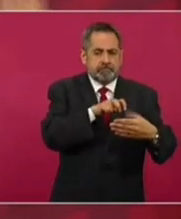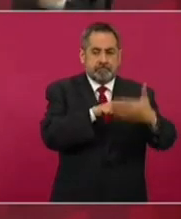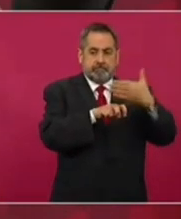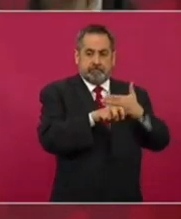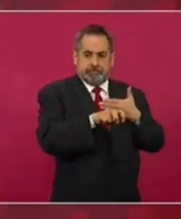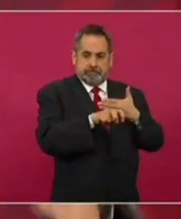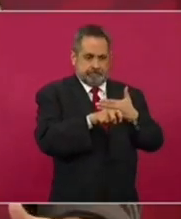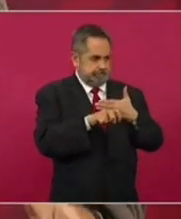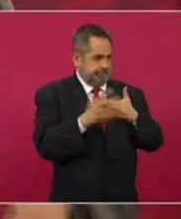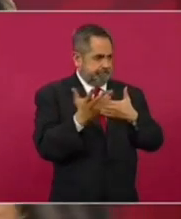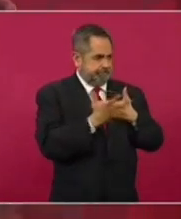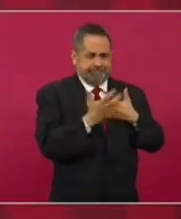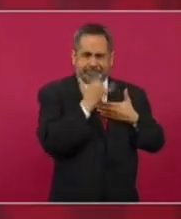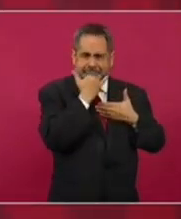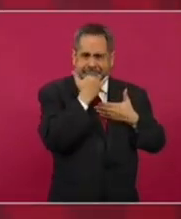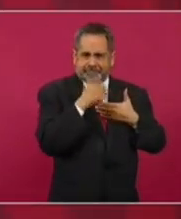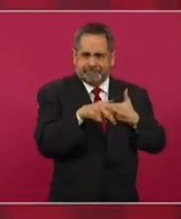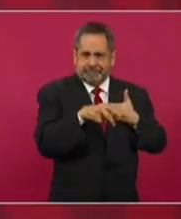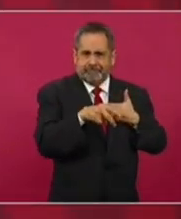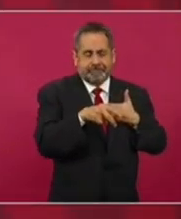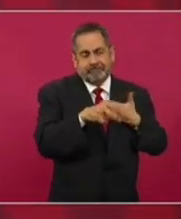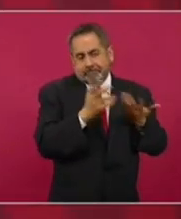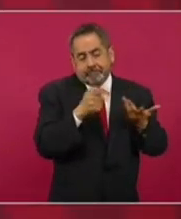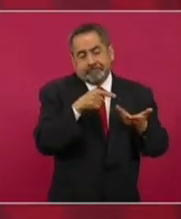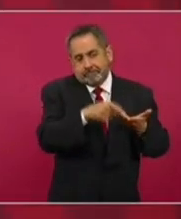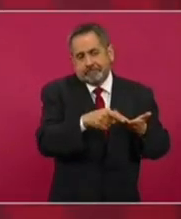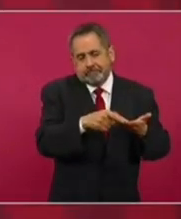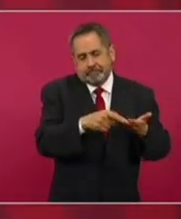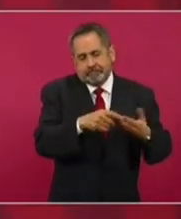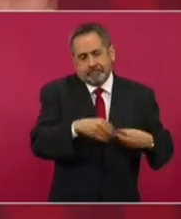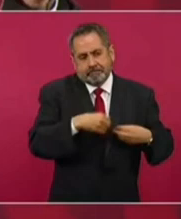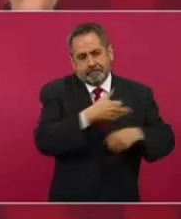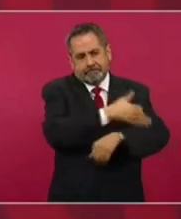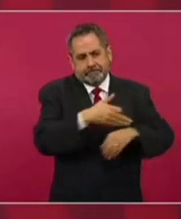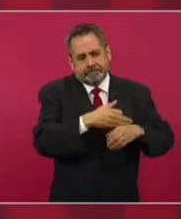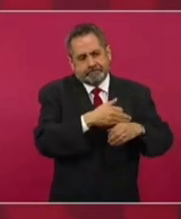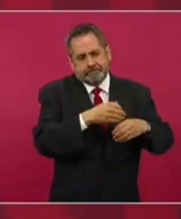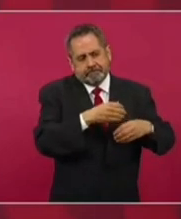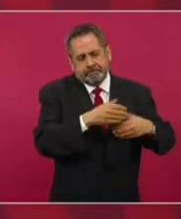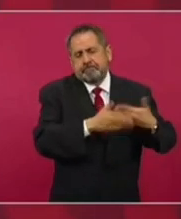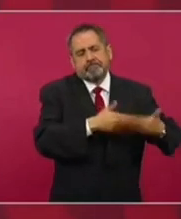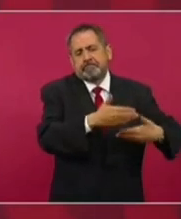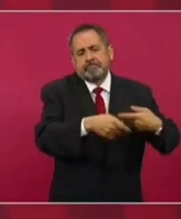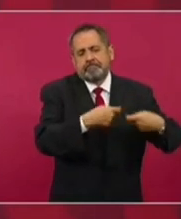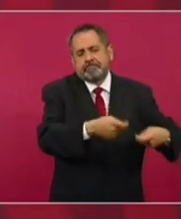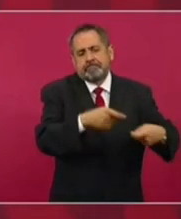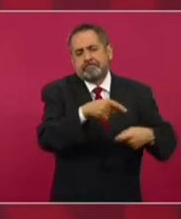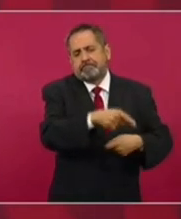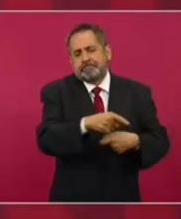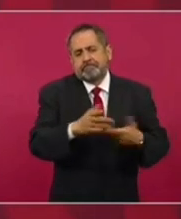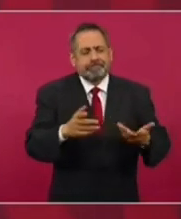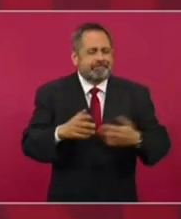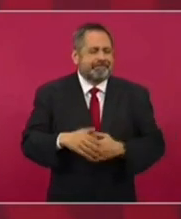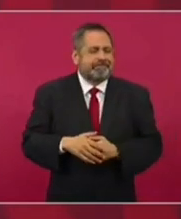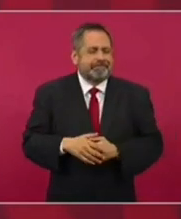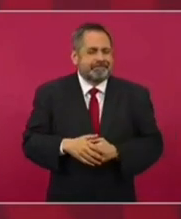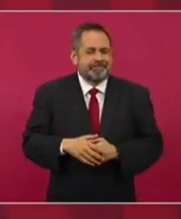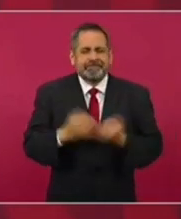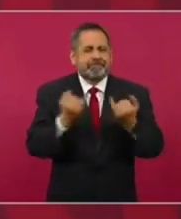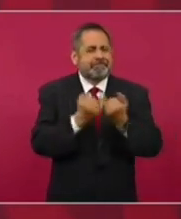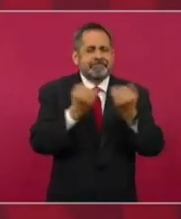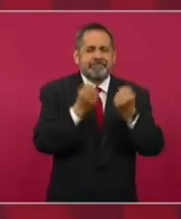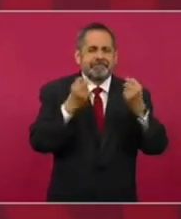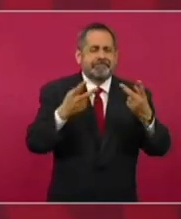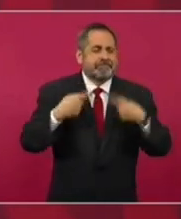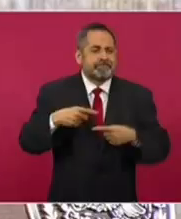ya estaban allá sus familiares, como hay muchos en Texas,